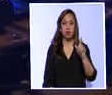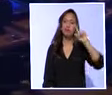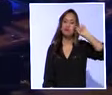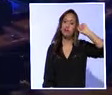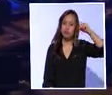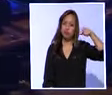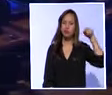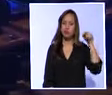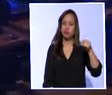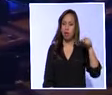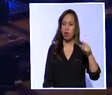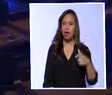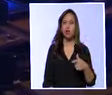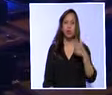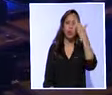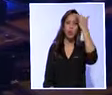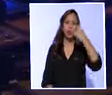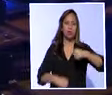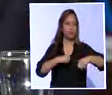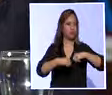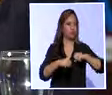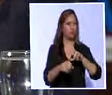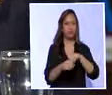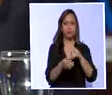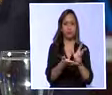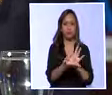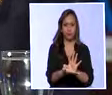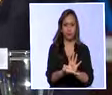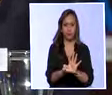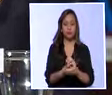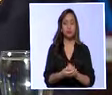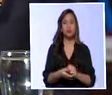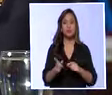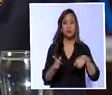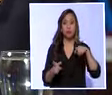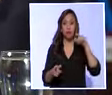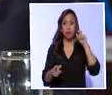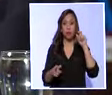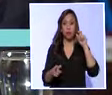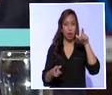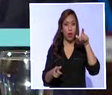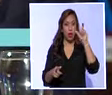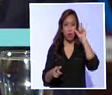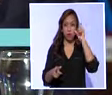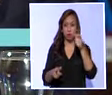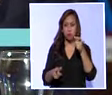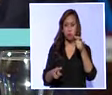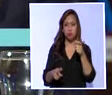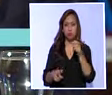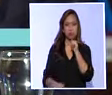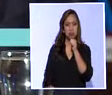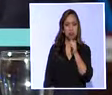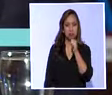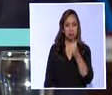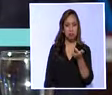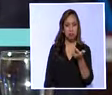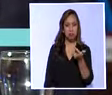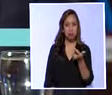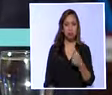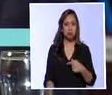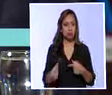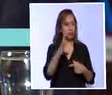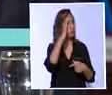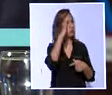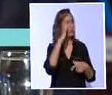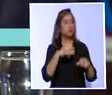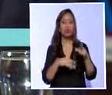porqué de esta medida que adoptó la Asamblea Nacional. El contralor no había controlado nada, había un descontrol